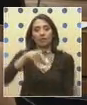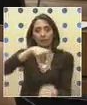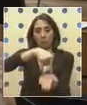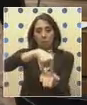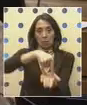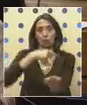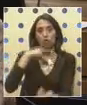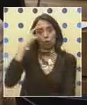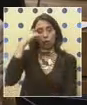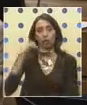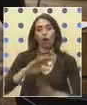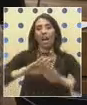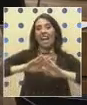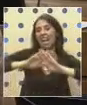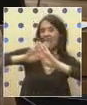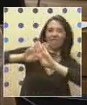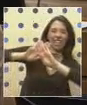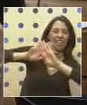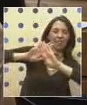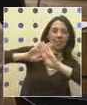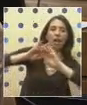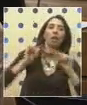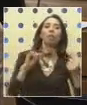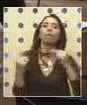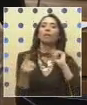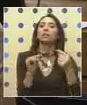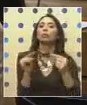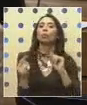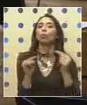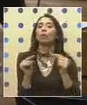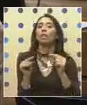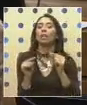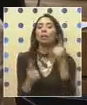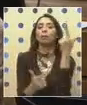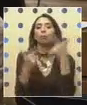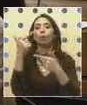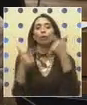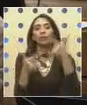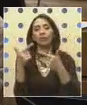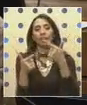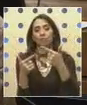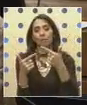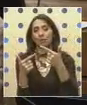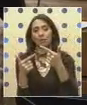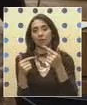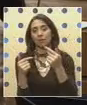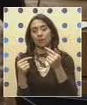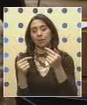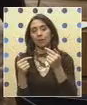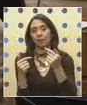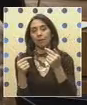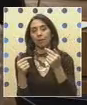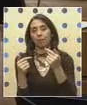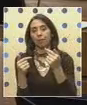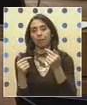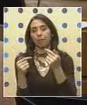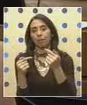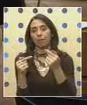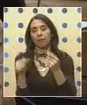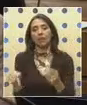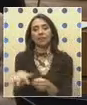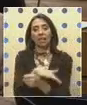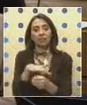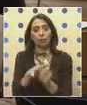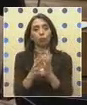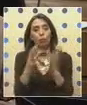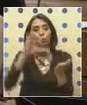está evitando es la discusión política respecto de una situación en